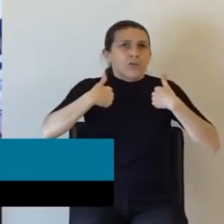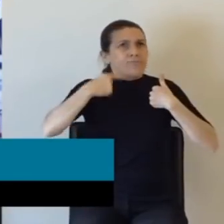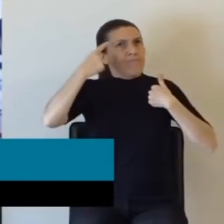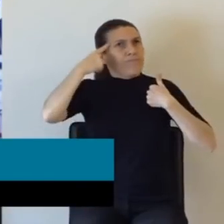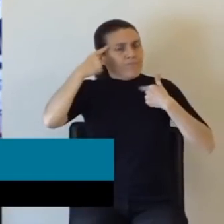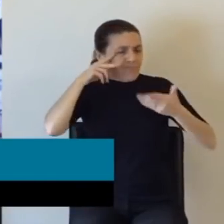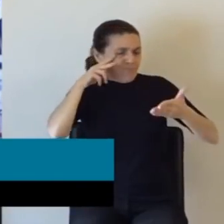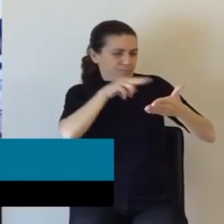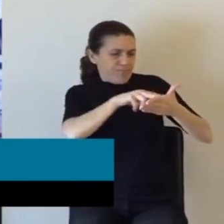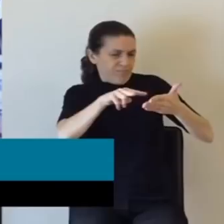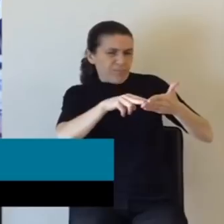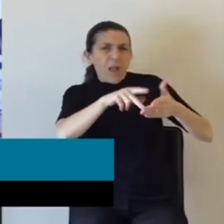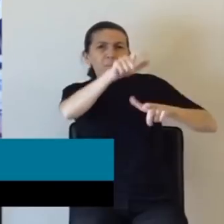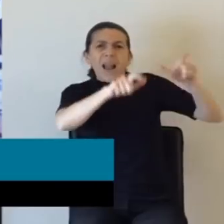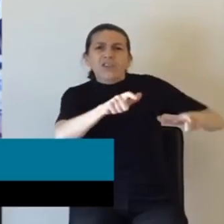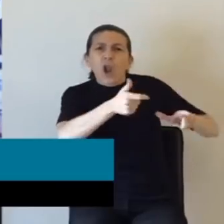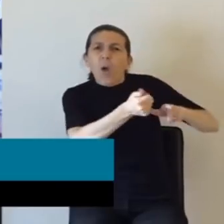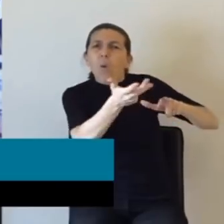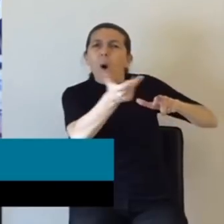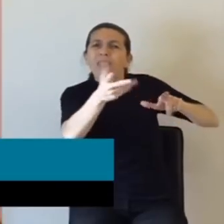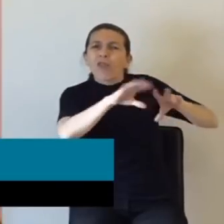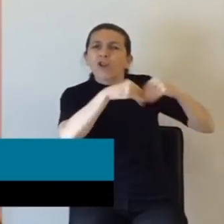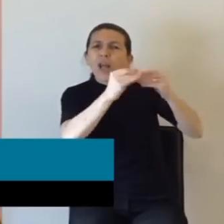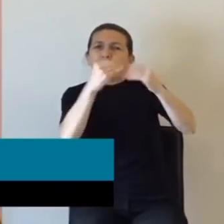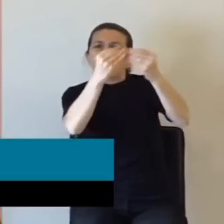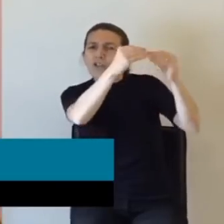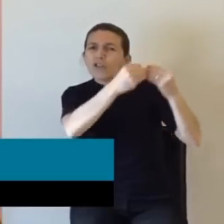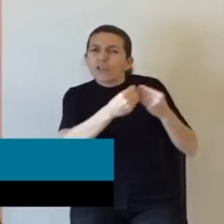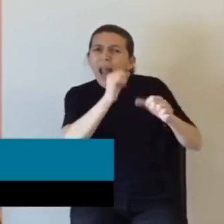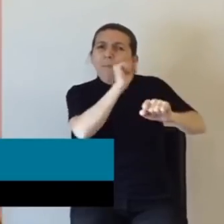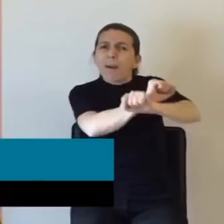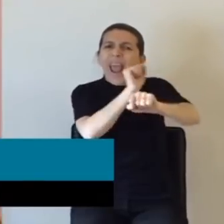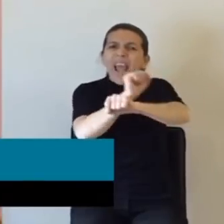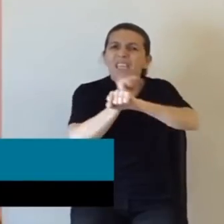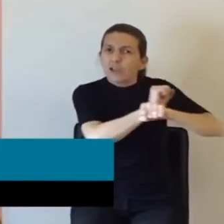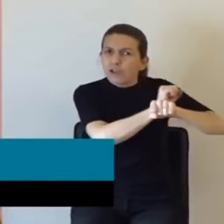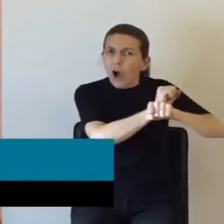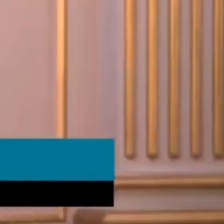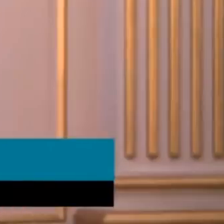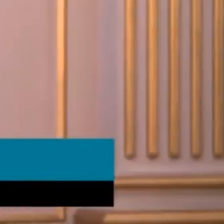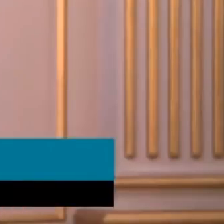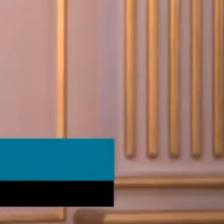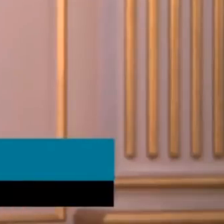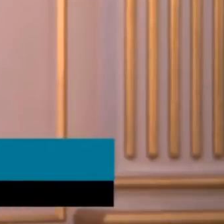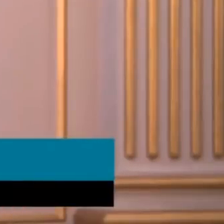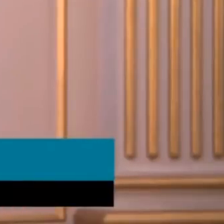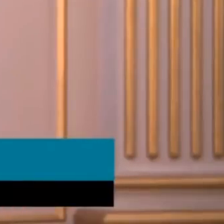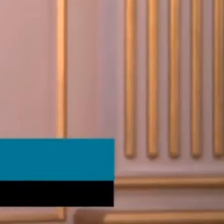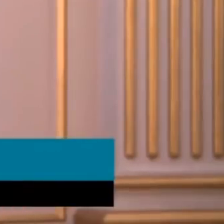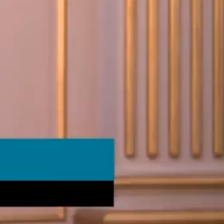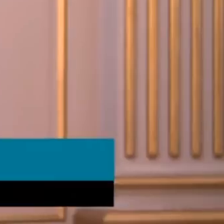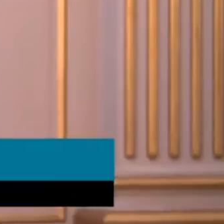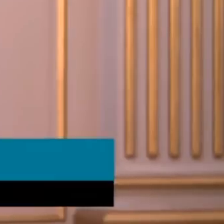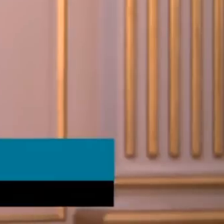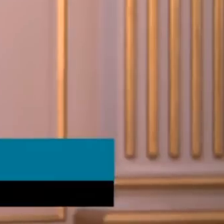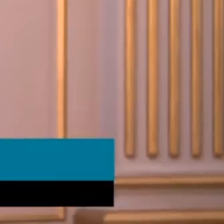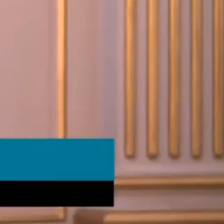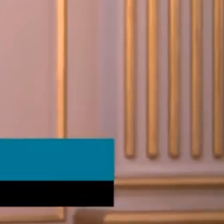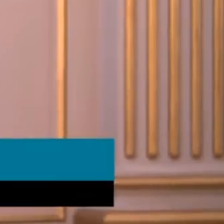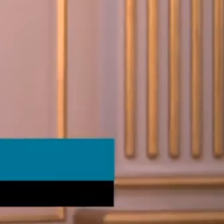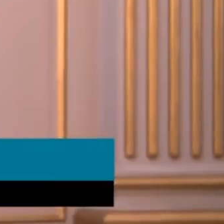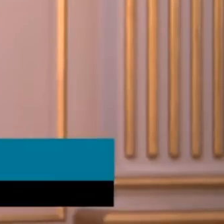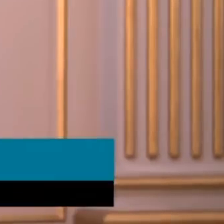de quienes ocupan las cárceles, la mayor cantidad está por delitos, como los que mencioné, por ejemplo, delitos contra el derecho a la propiedad.